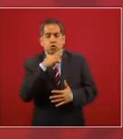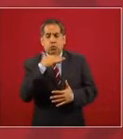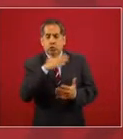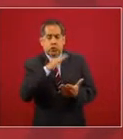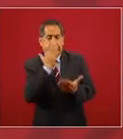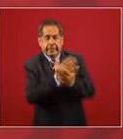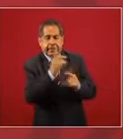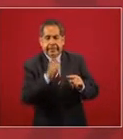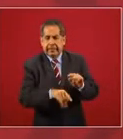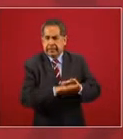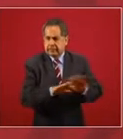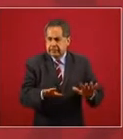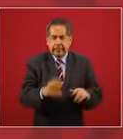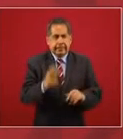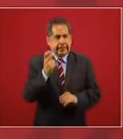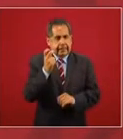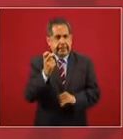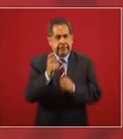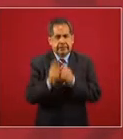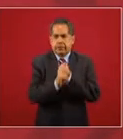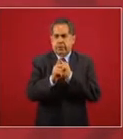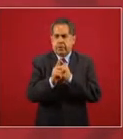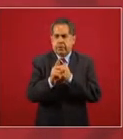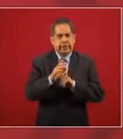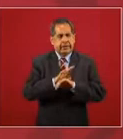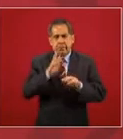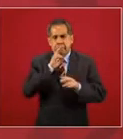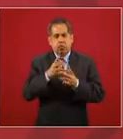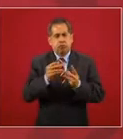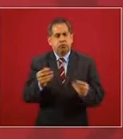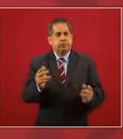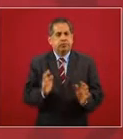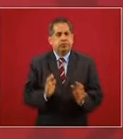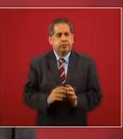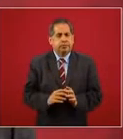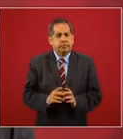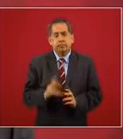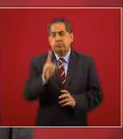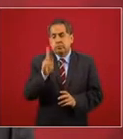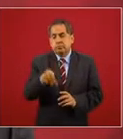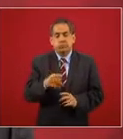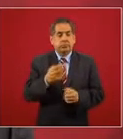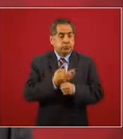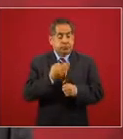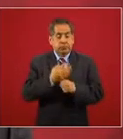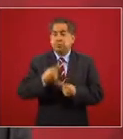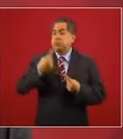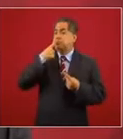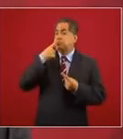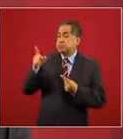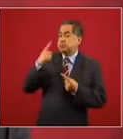porque es el principal problema de méxico como se presentan estas denuncias